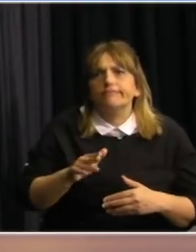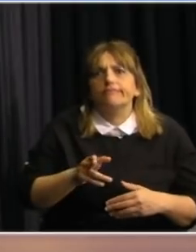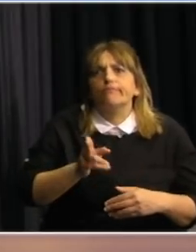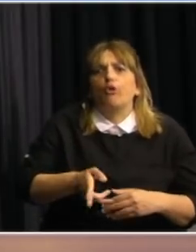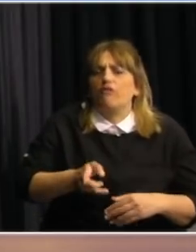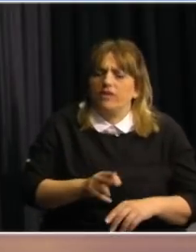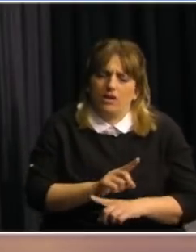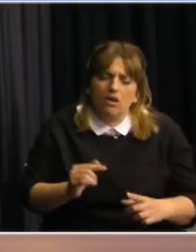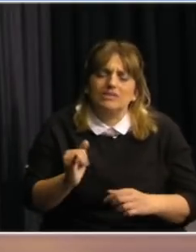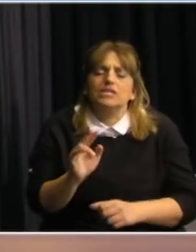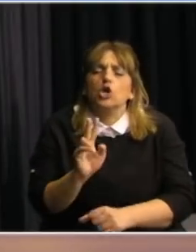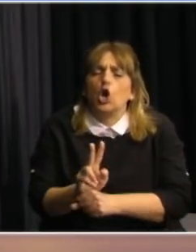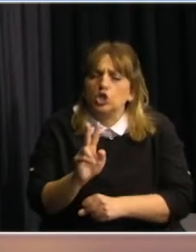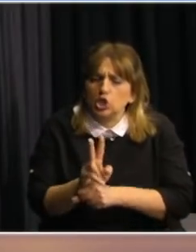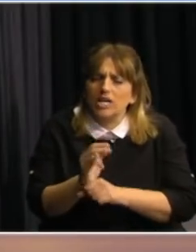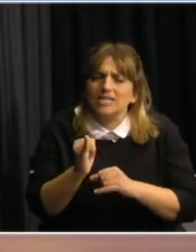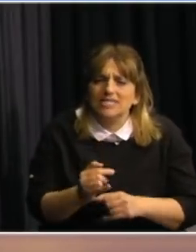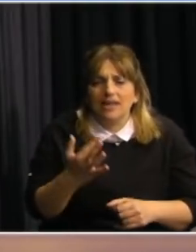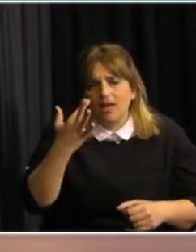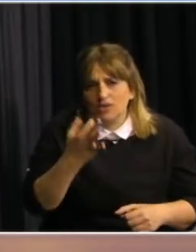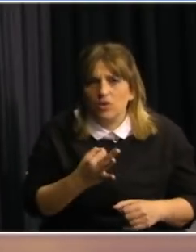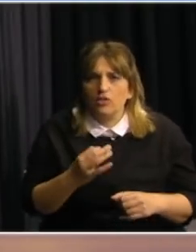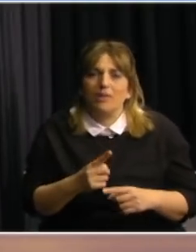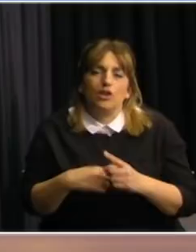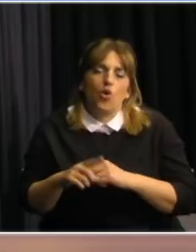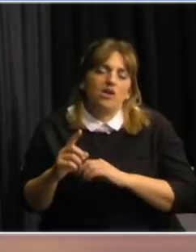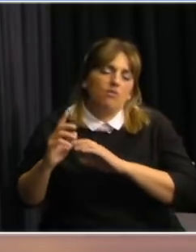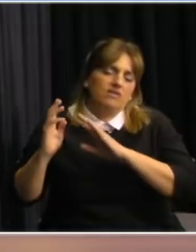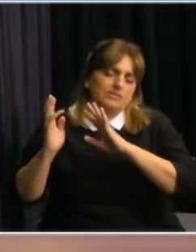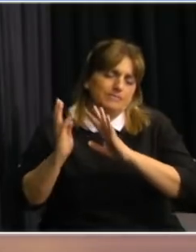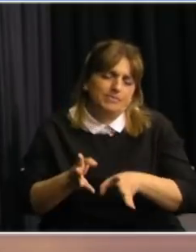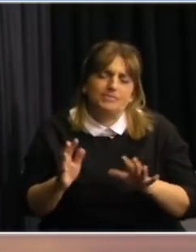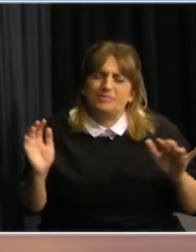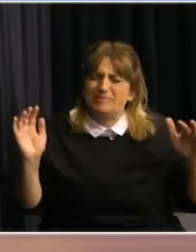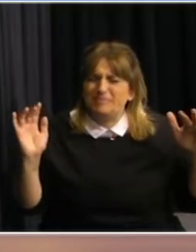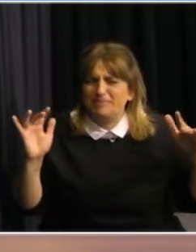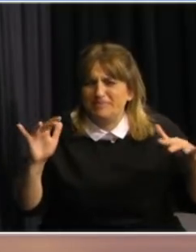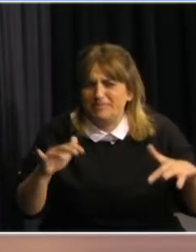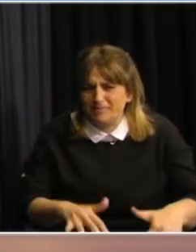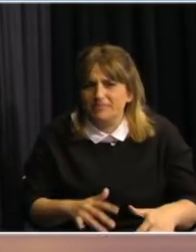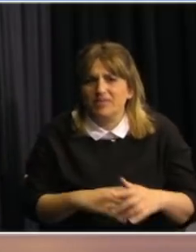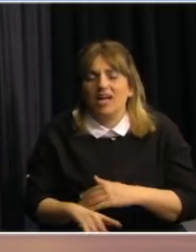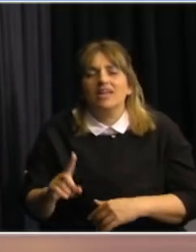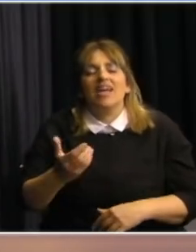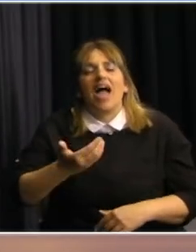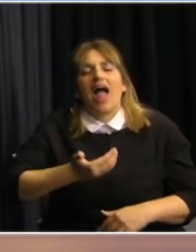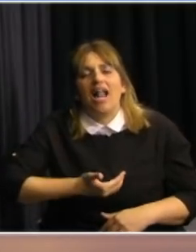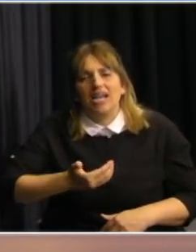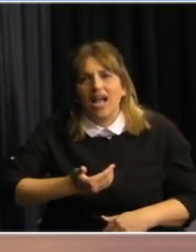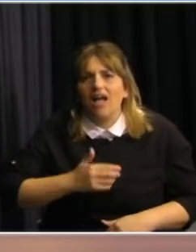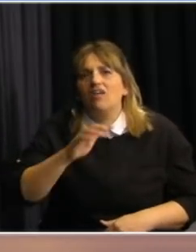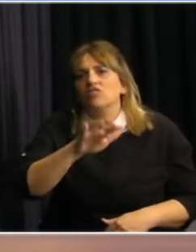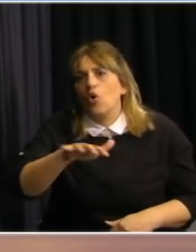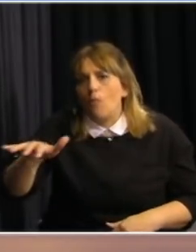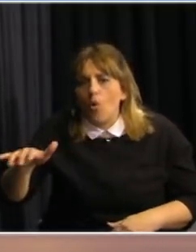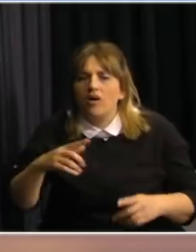monitorizando y asegurándonos que no hay aglomeraciones. En eso las comunas las alcaldías tienen que colaborar y el